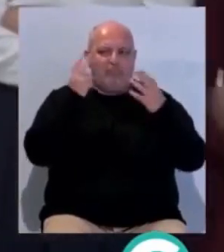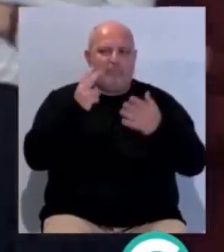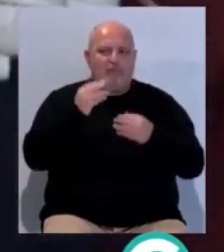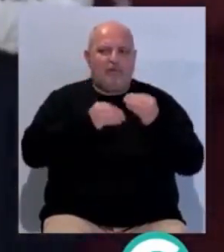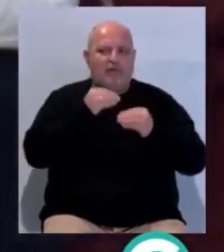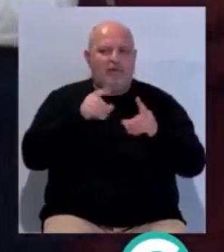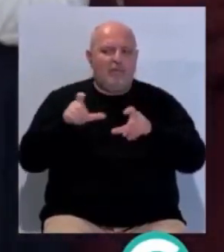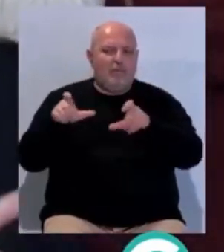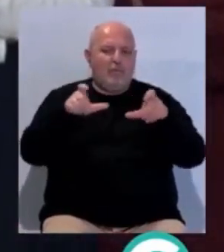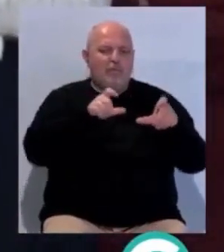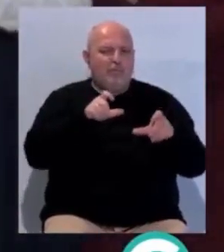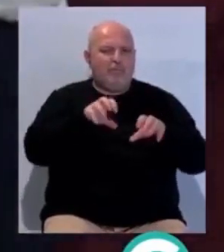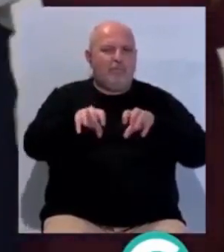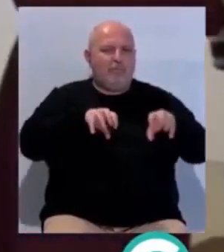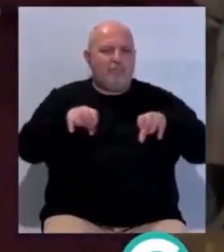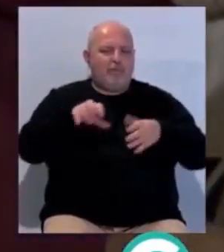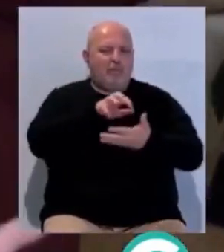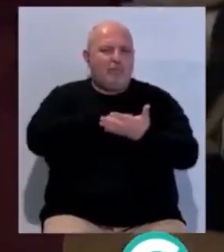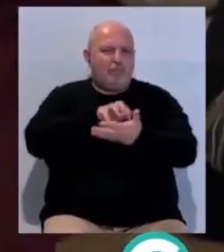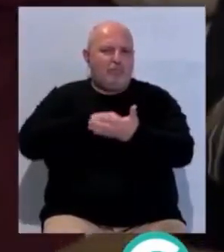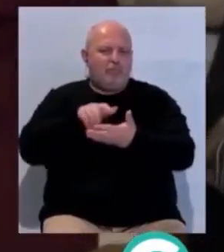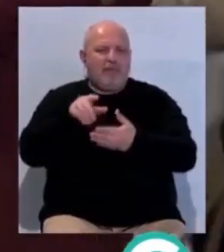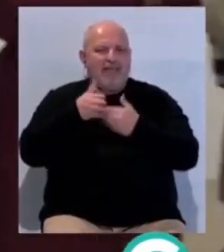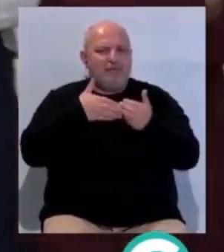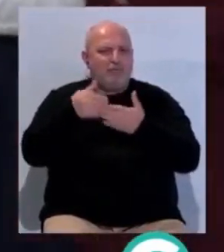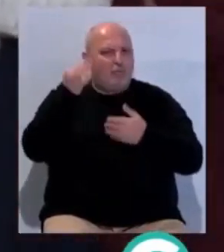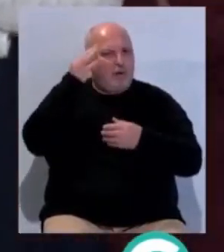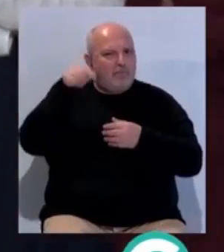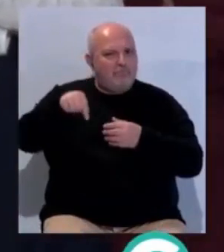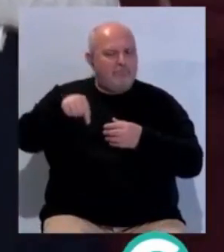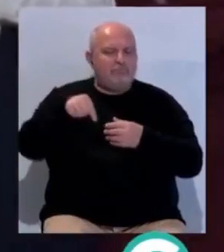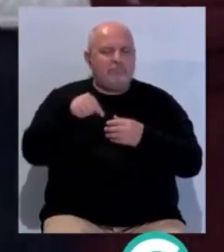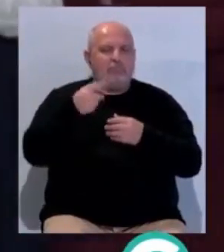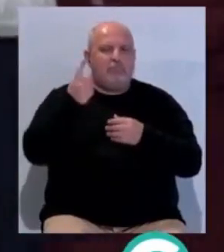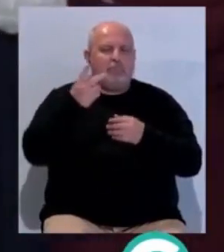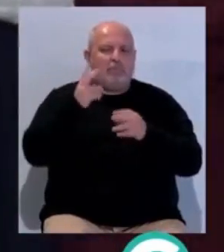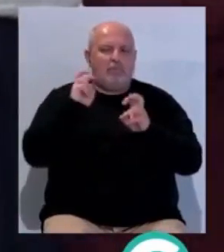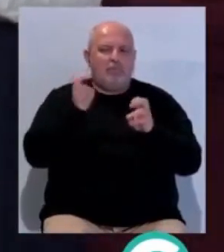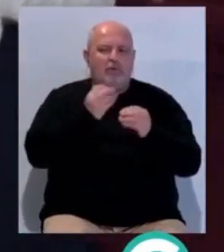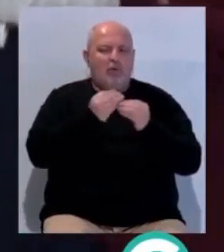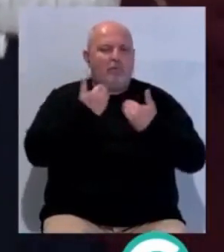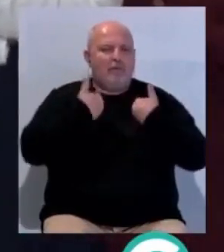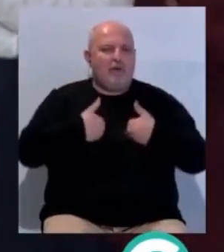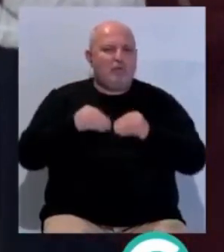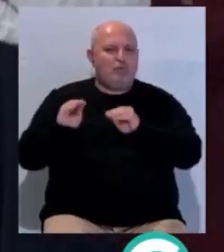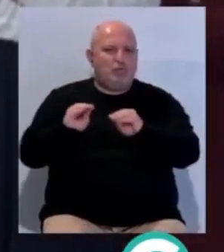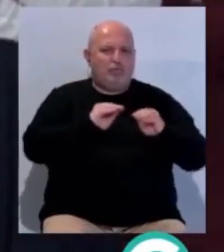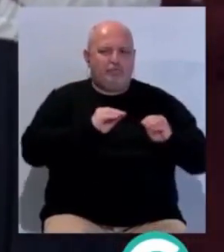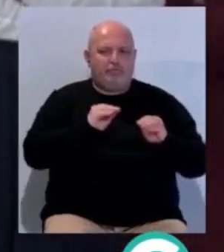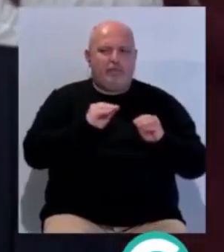acá también de Gabriela Mistral. Acá hay un manuscrito de Carmen Conte donde escribe sobre Gabriela Mistral y una serie de objetos personales.